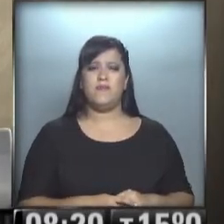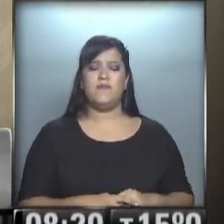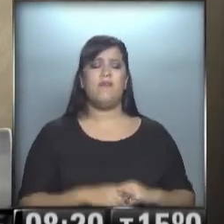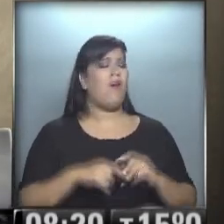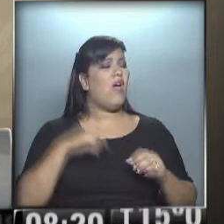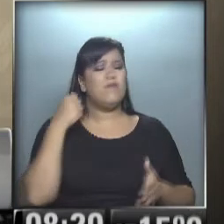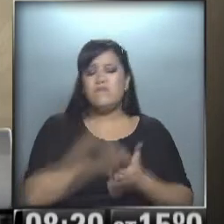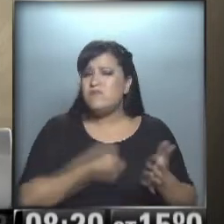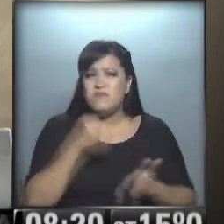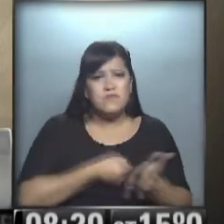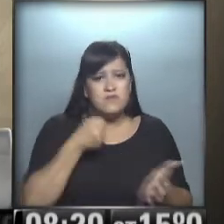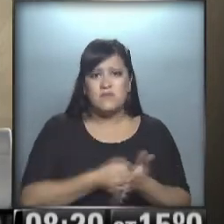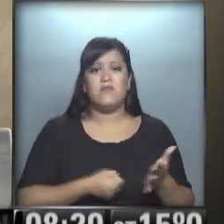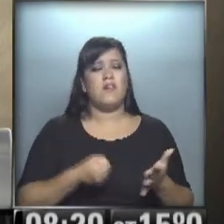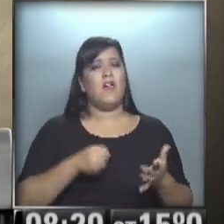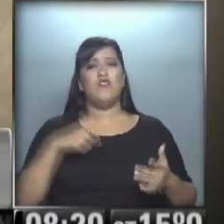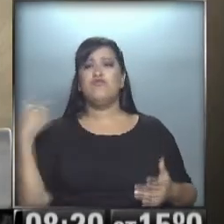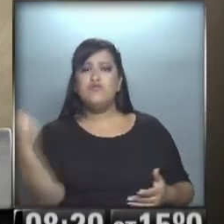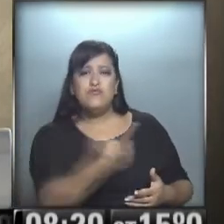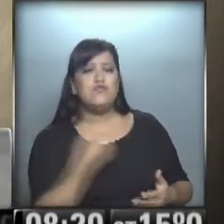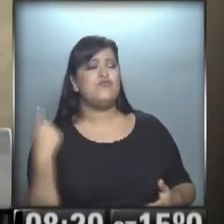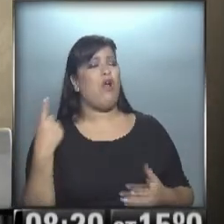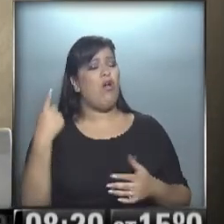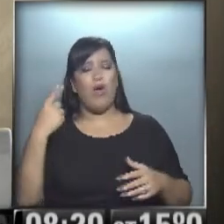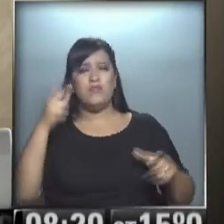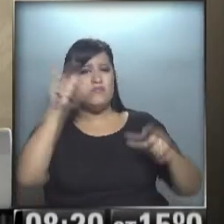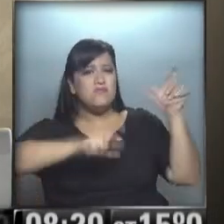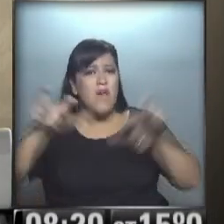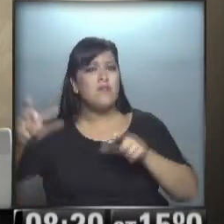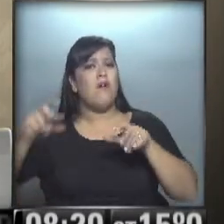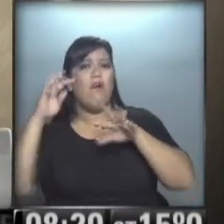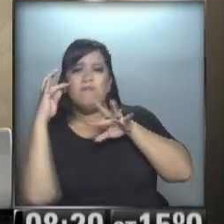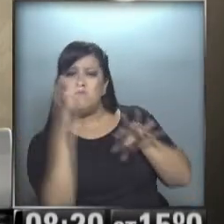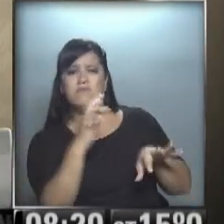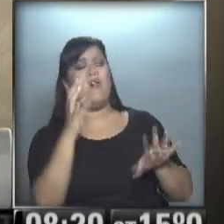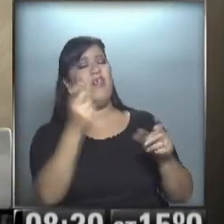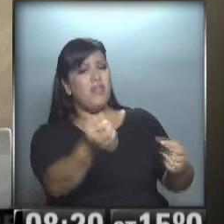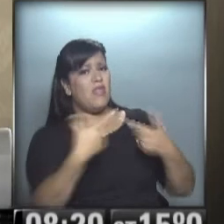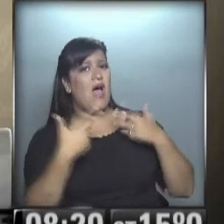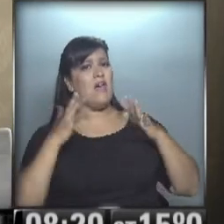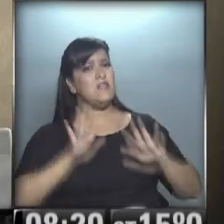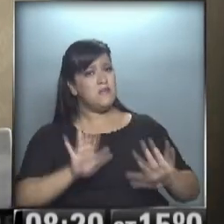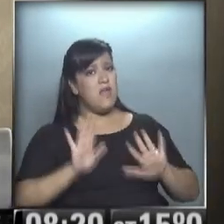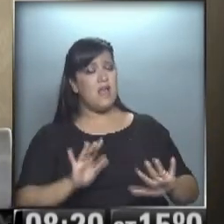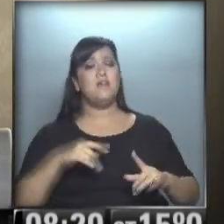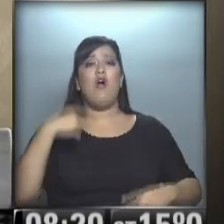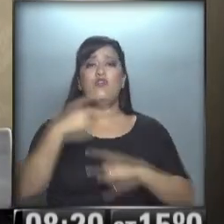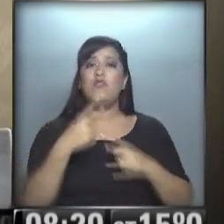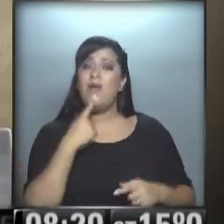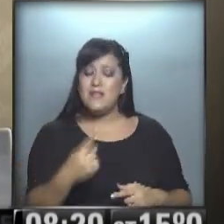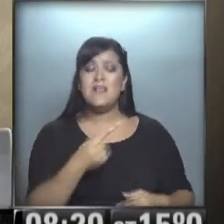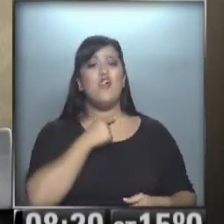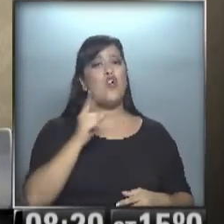persistente, ha inundado nuestros corazones de tenacidad y esperanza. Sigue el indio Solari diciendo, no quiero